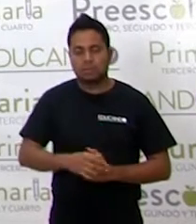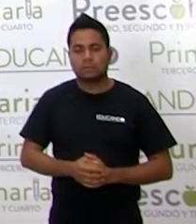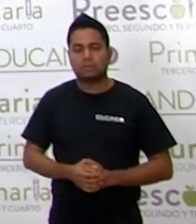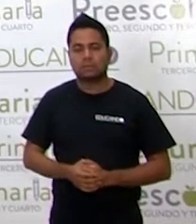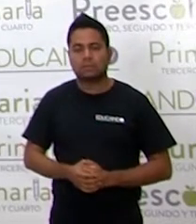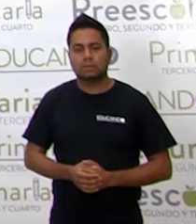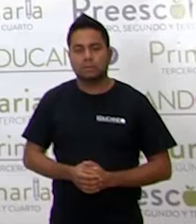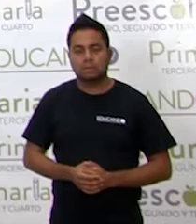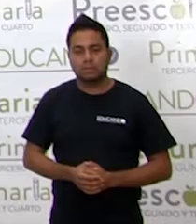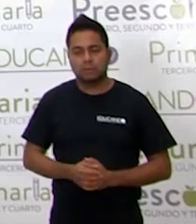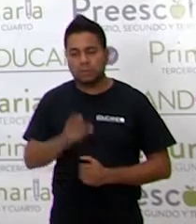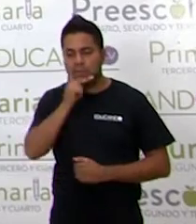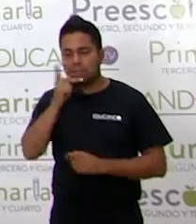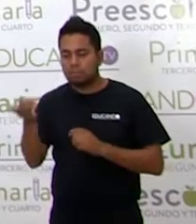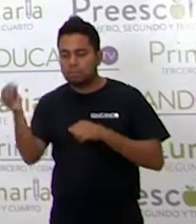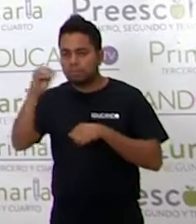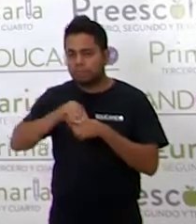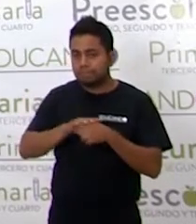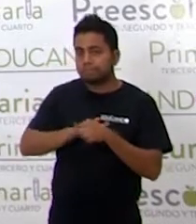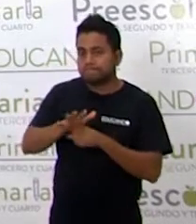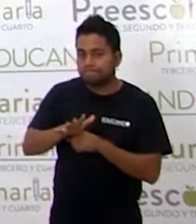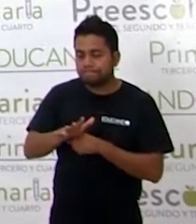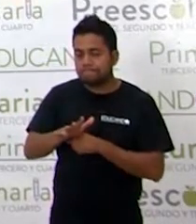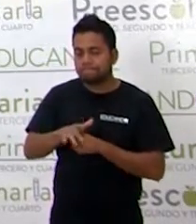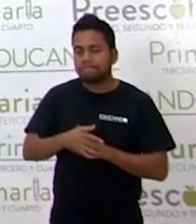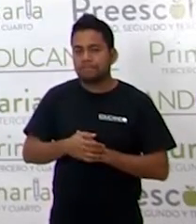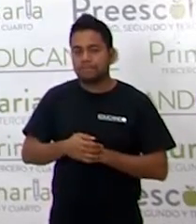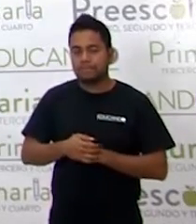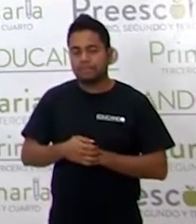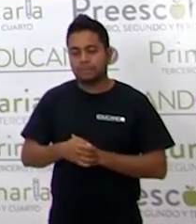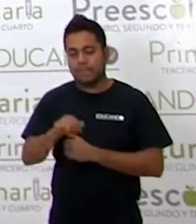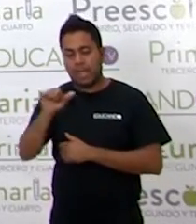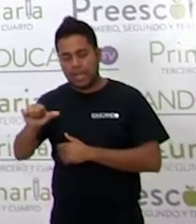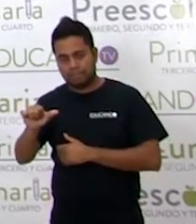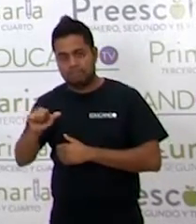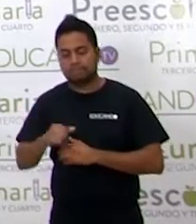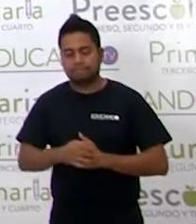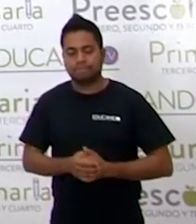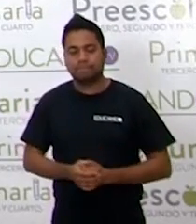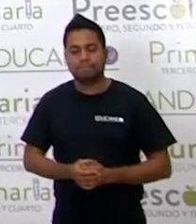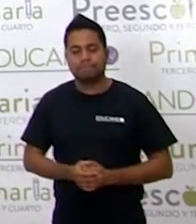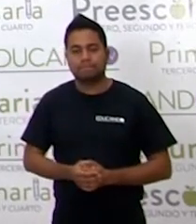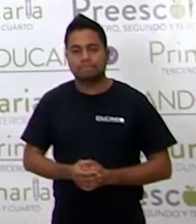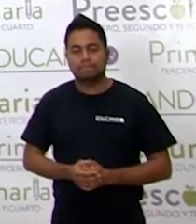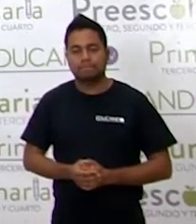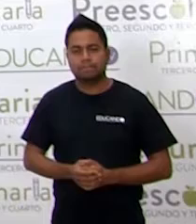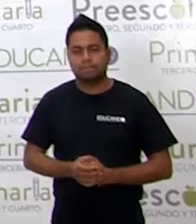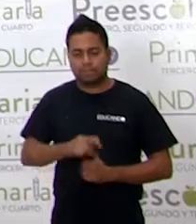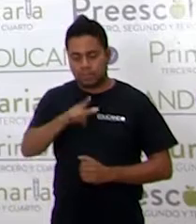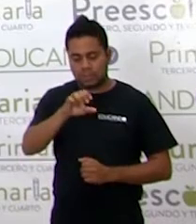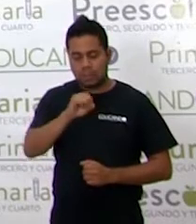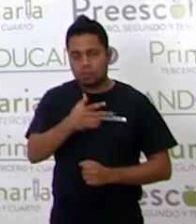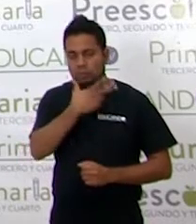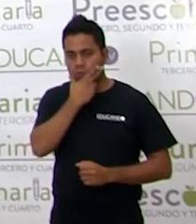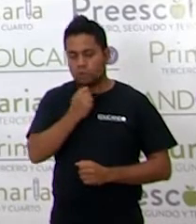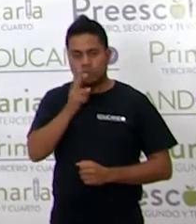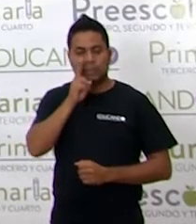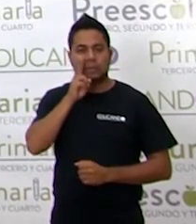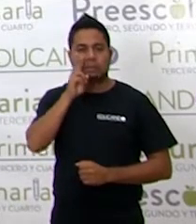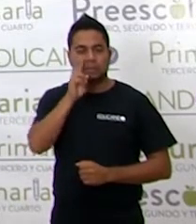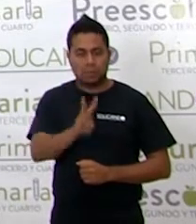¿Qué palabra Sigue? Muy bien A Los Hombres Vieron